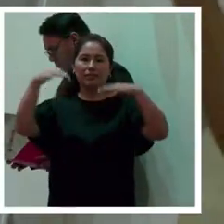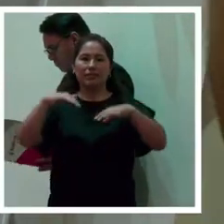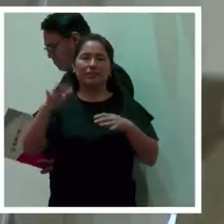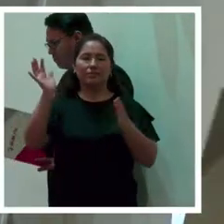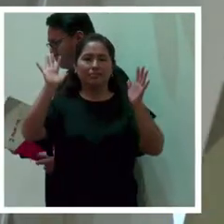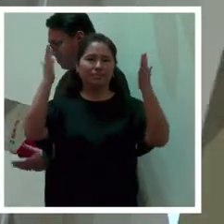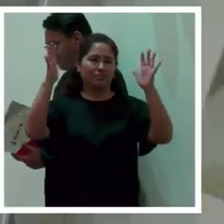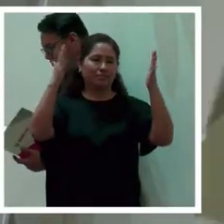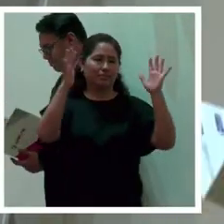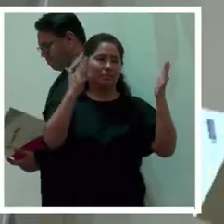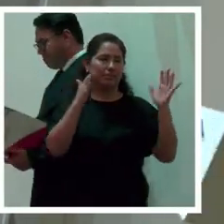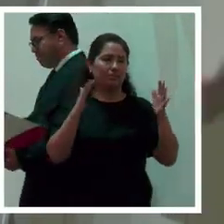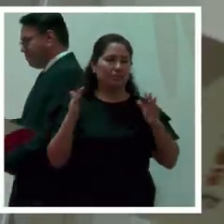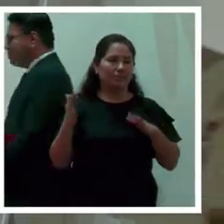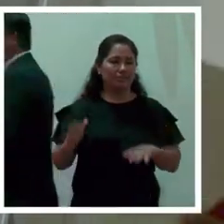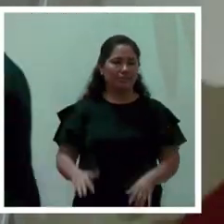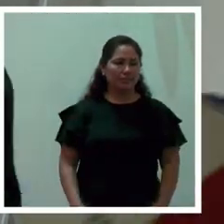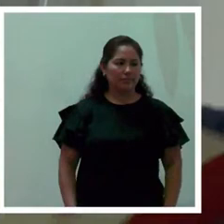abrazo hasta luego